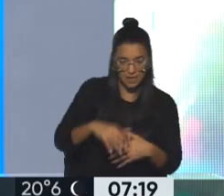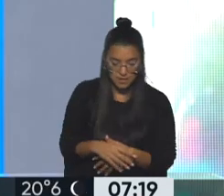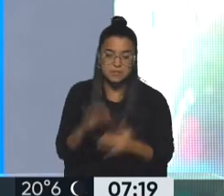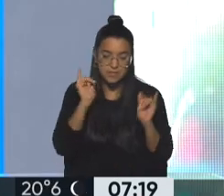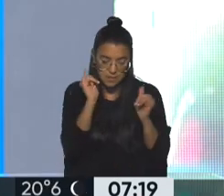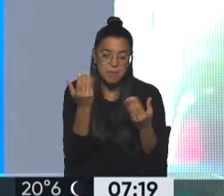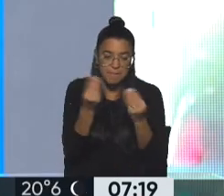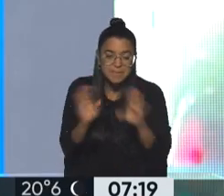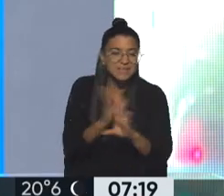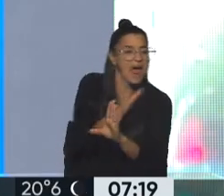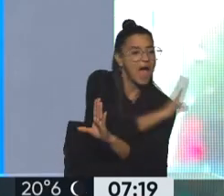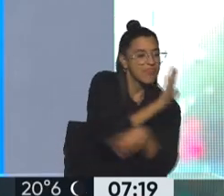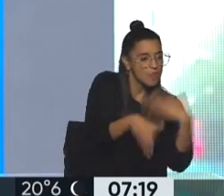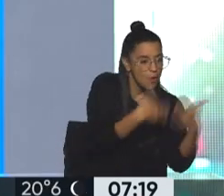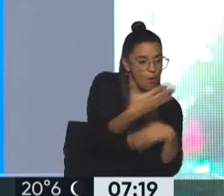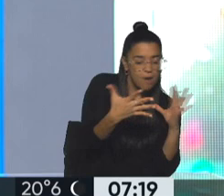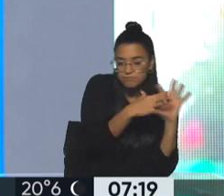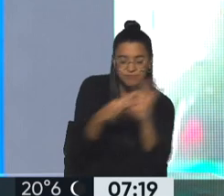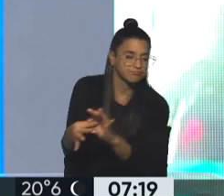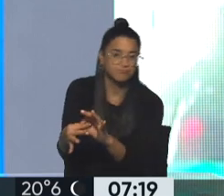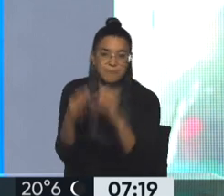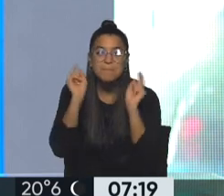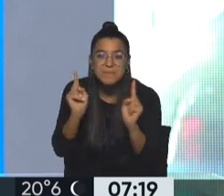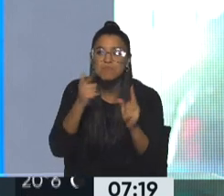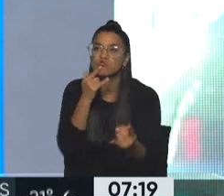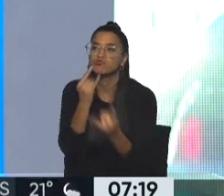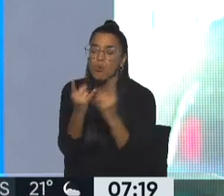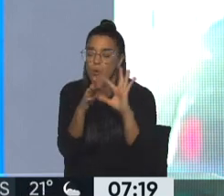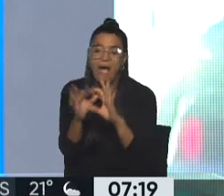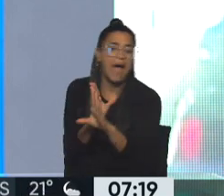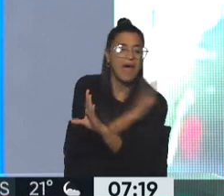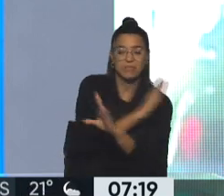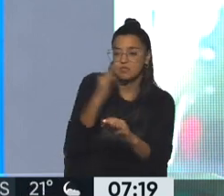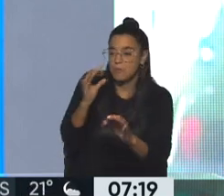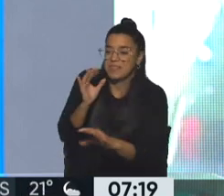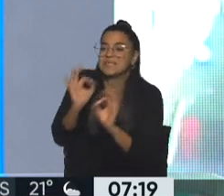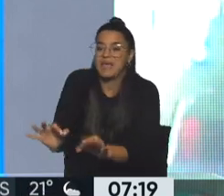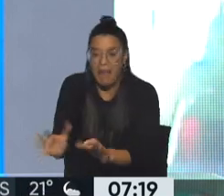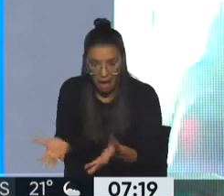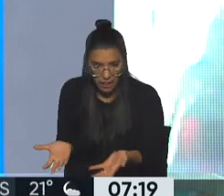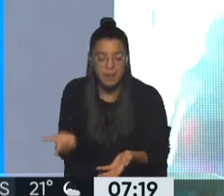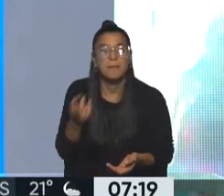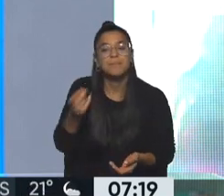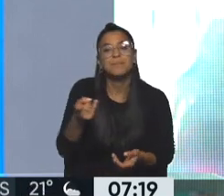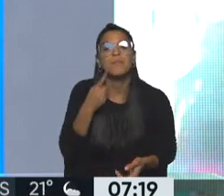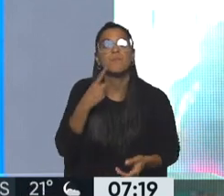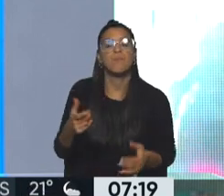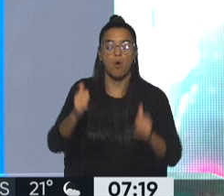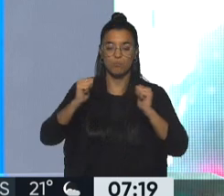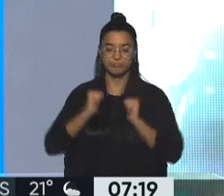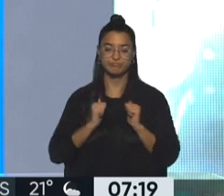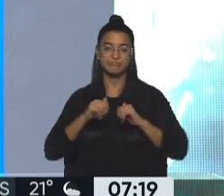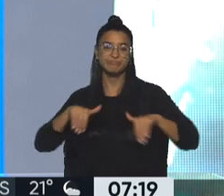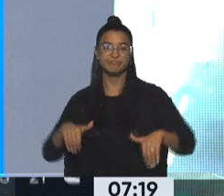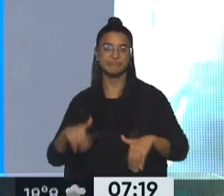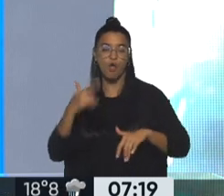Exactamente, para empezar a jugar antes y que se conecten en la sintonía del espectáculo mucho antes de solo caer. Me parecía que la comodidad de la butaca burguesa